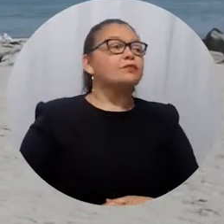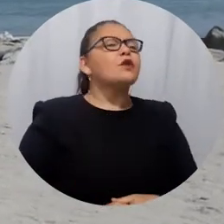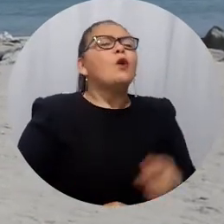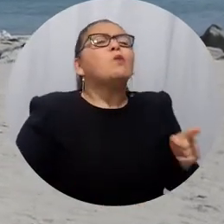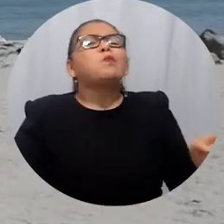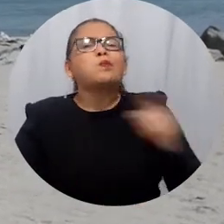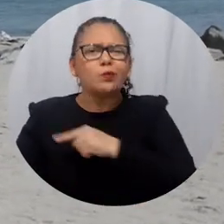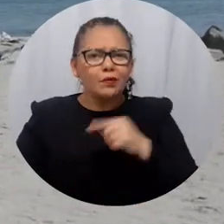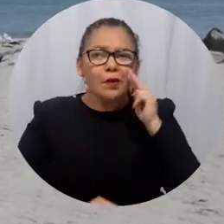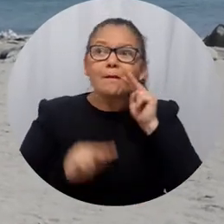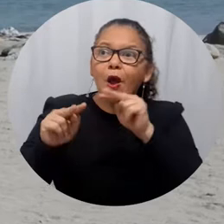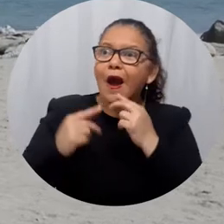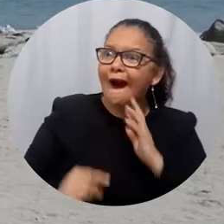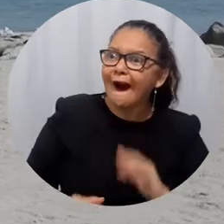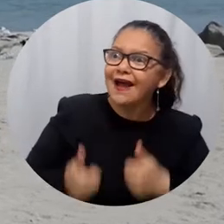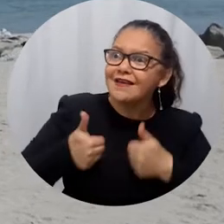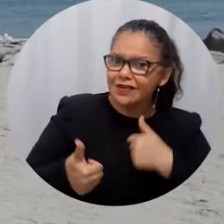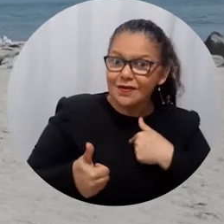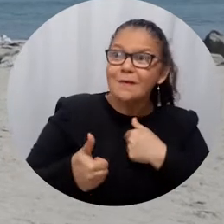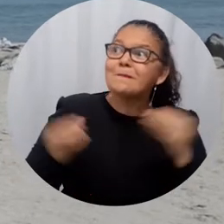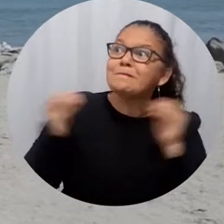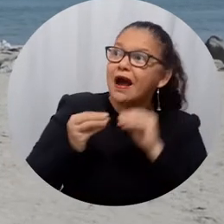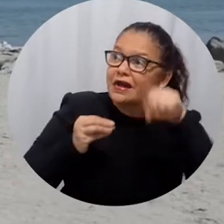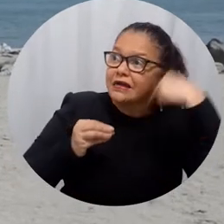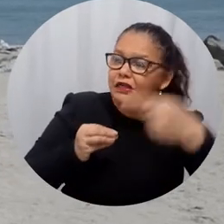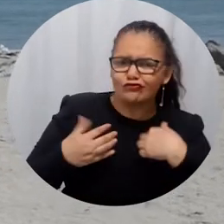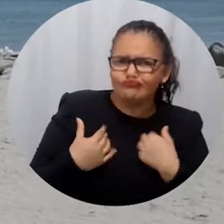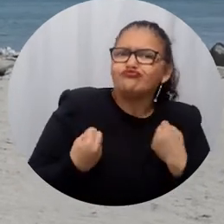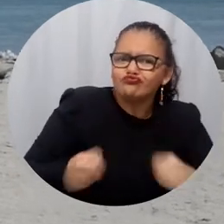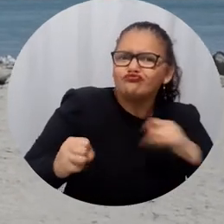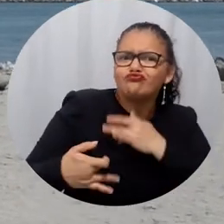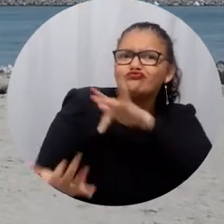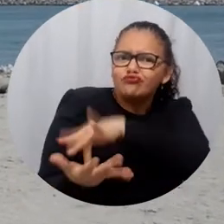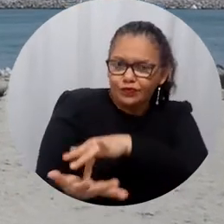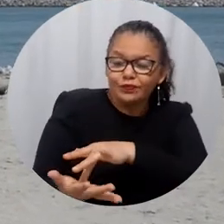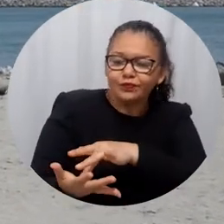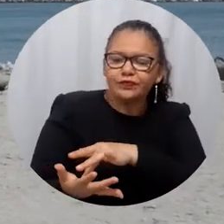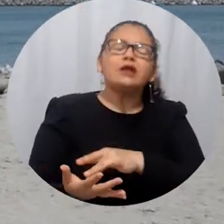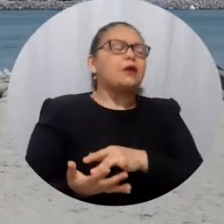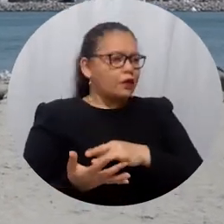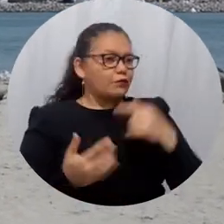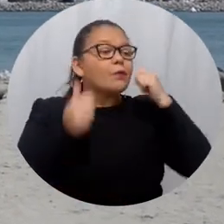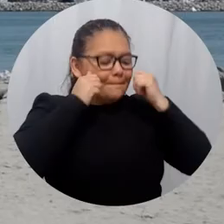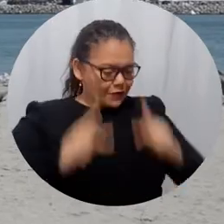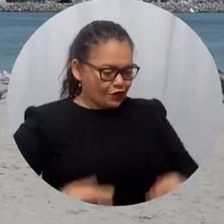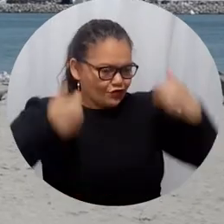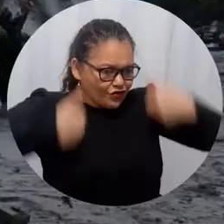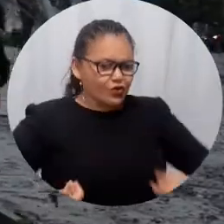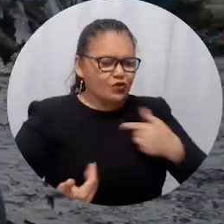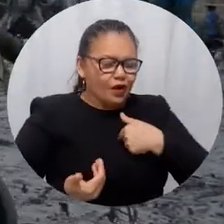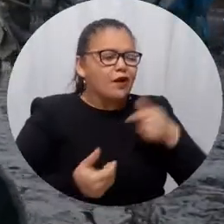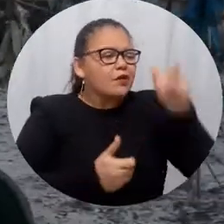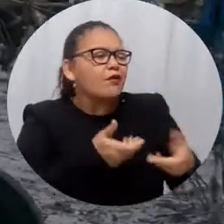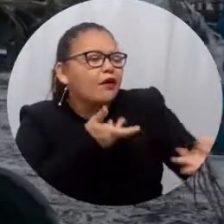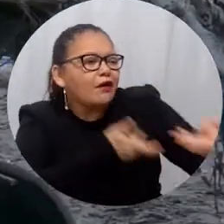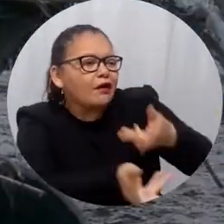que han visto que hoy hemos realizado esta actividad se unan a las próximas actividades porque esto no solamente complementa esa esencia del ser humano que